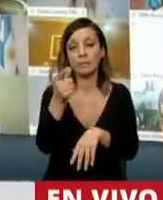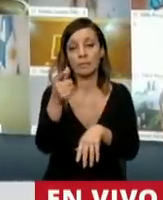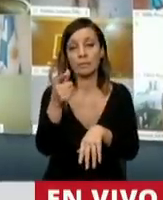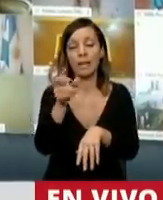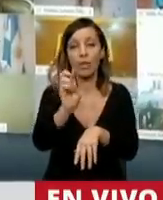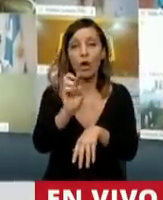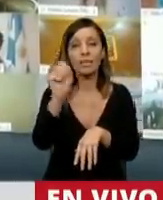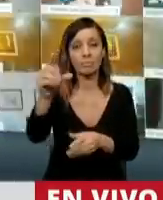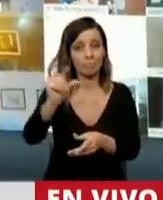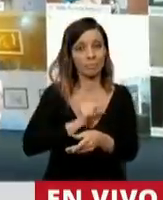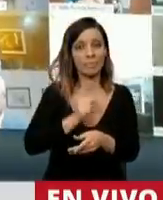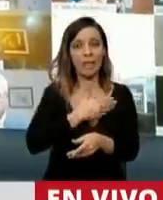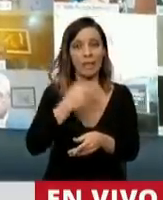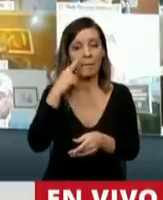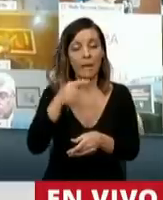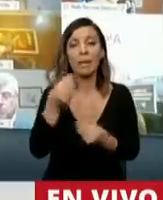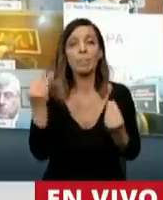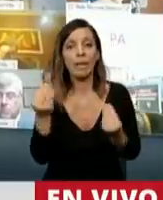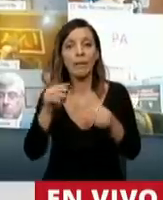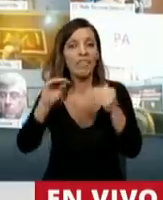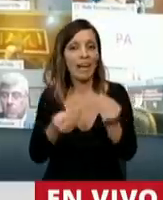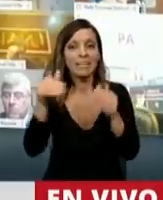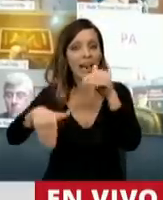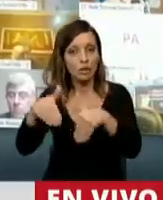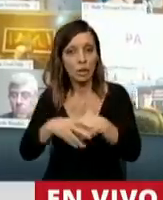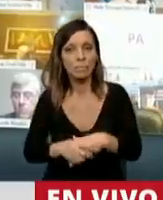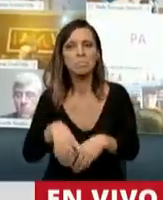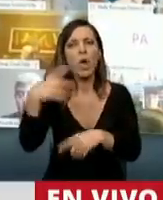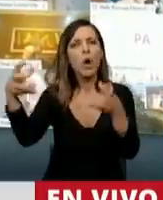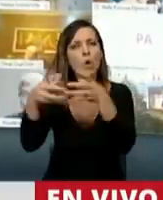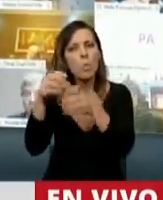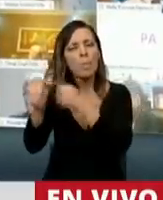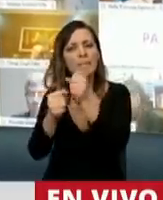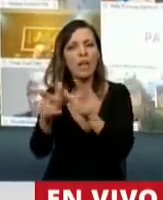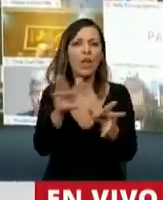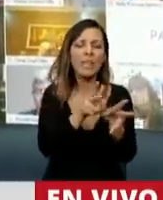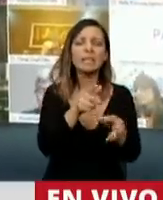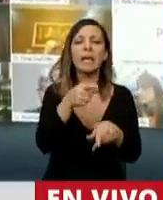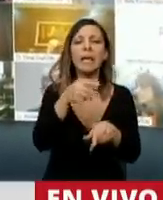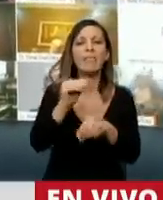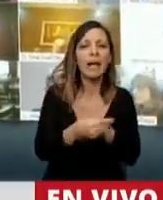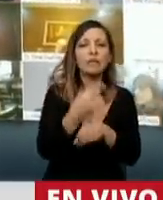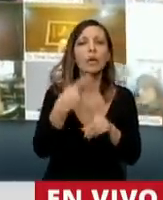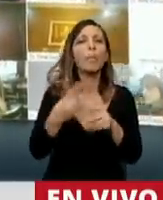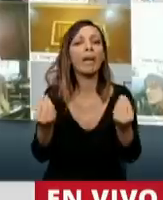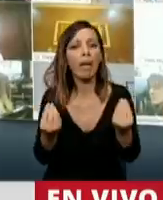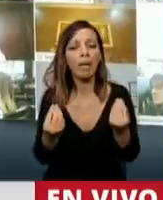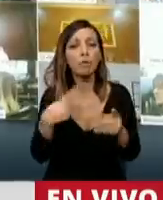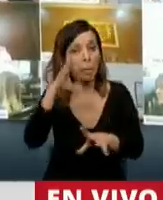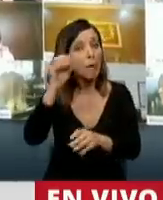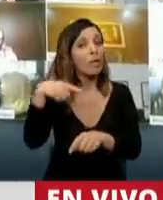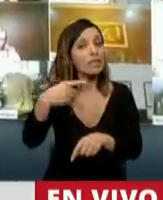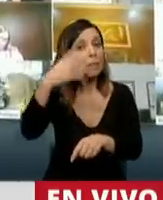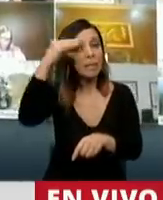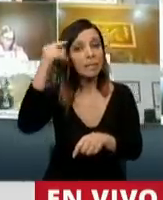ganar una elección. Greylock diciendo que fue una decisión política. ¿Saben por qué fracasa? Porque aparte, recuerdo, cada vez que Cristina